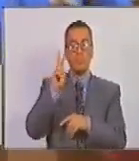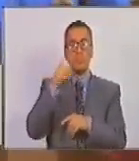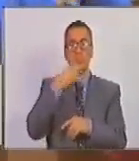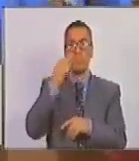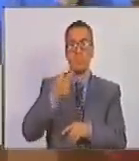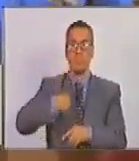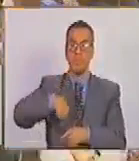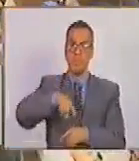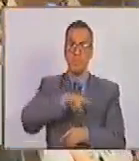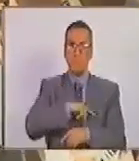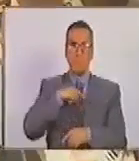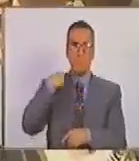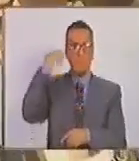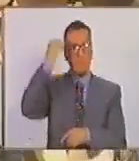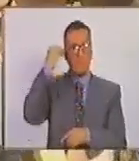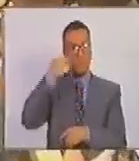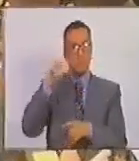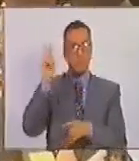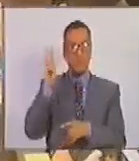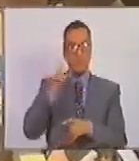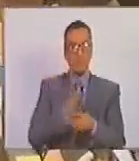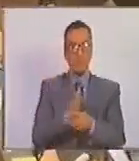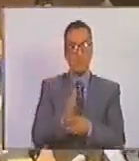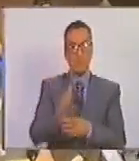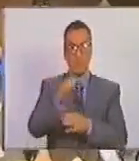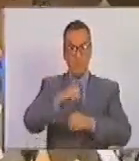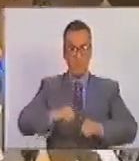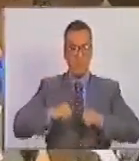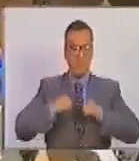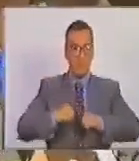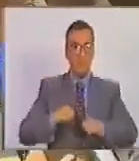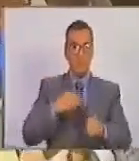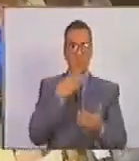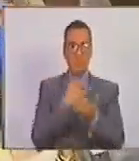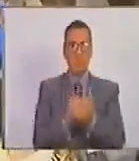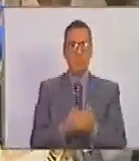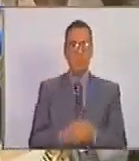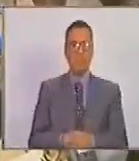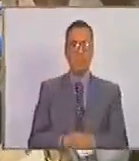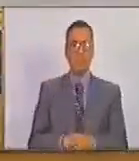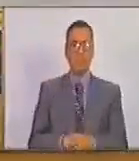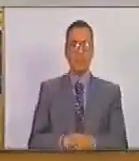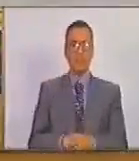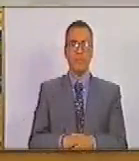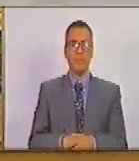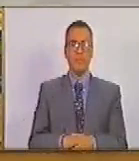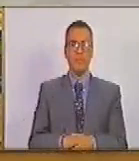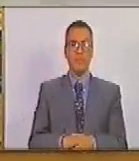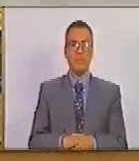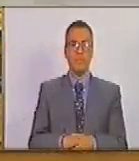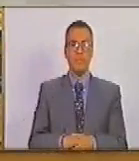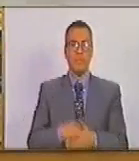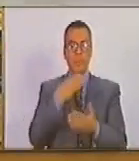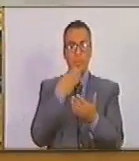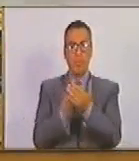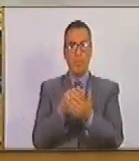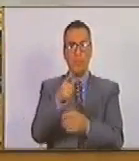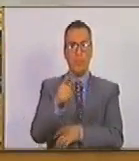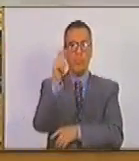que nosotros creemos y es la Venezuela que vamos a seguir consolidando. Muchísimas gracias. Gracias,